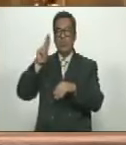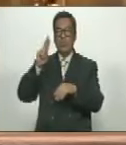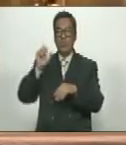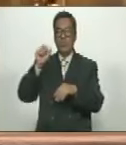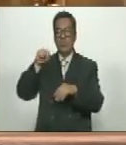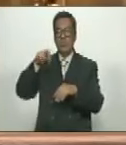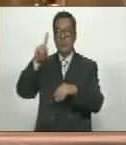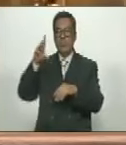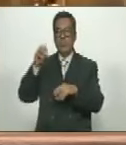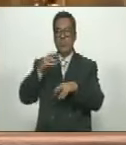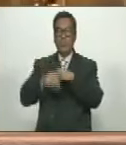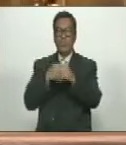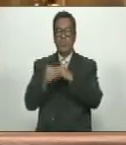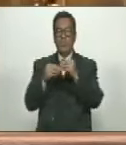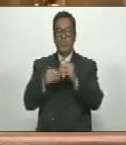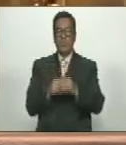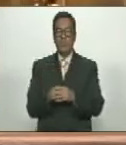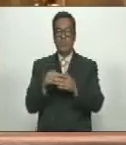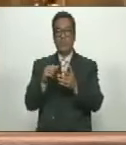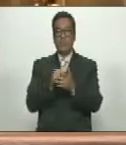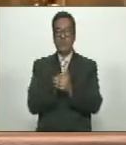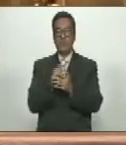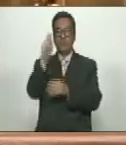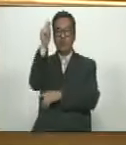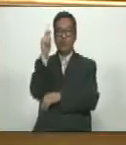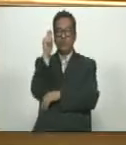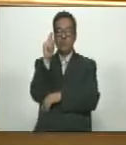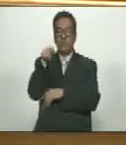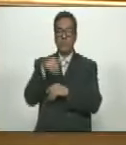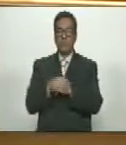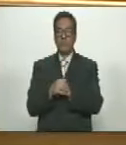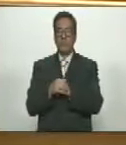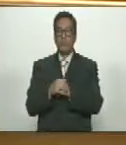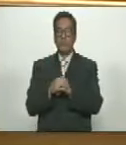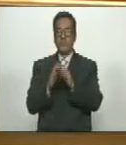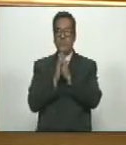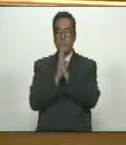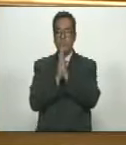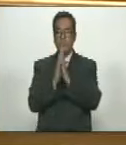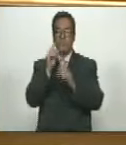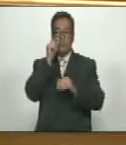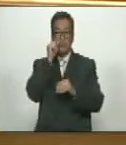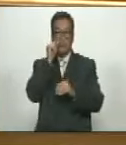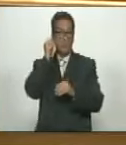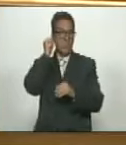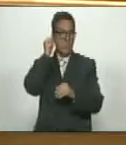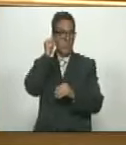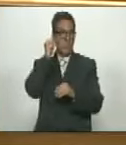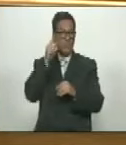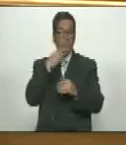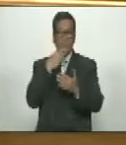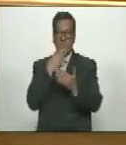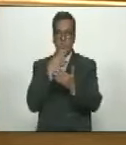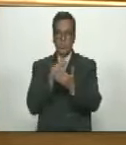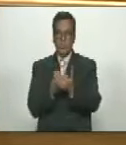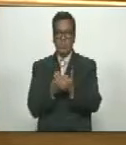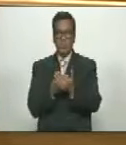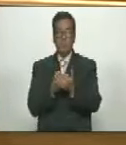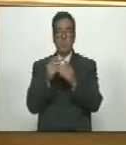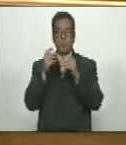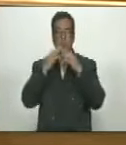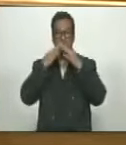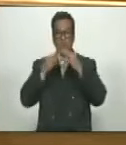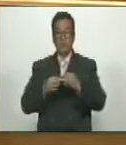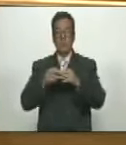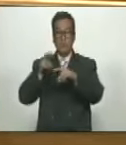Ruanda, de conformidad con lo previsto en los artículos... Diputados, por favor. Diputada, les agradezco encarecidamente